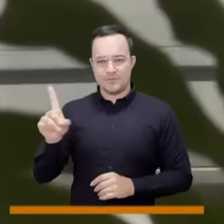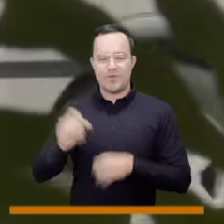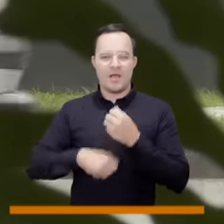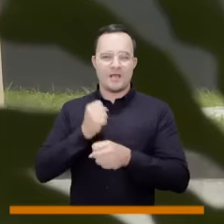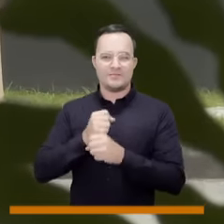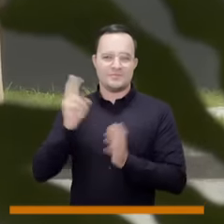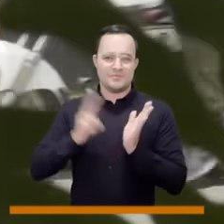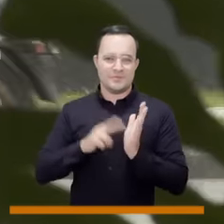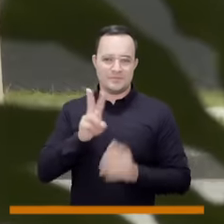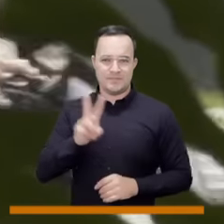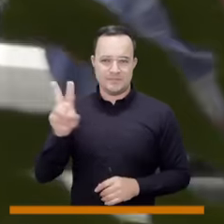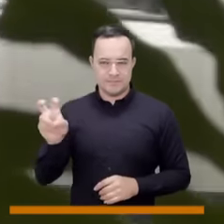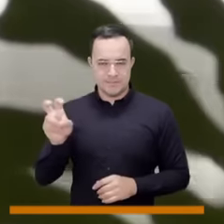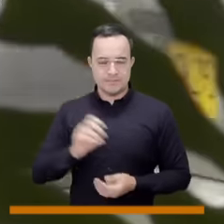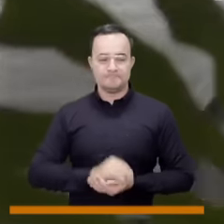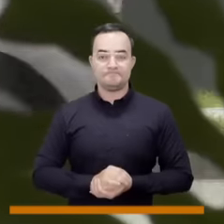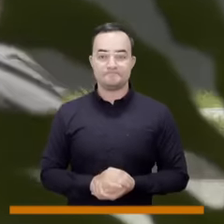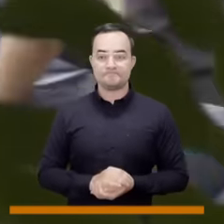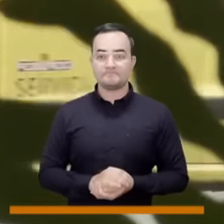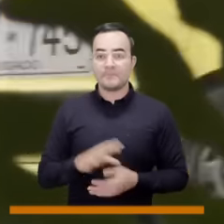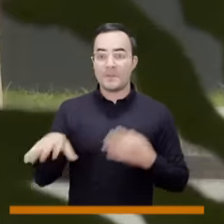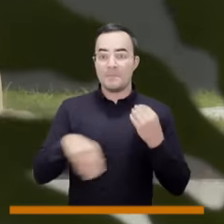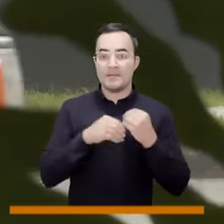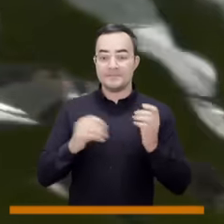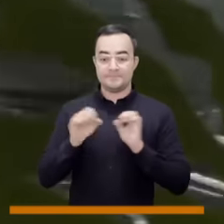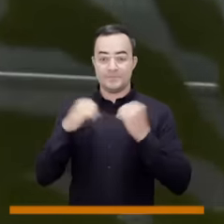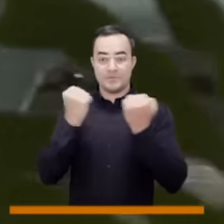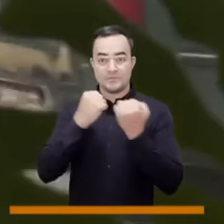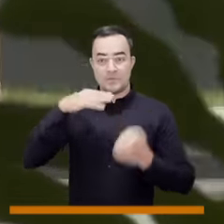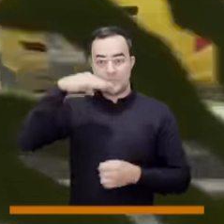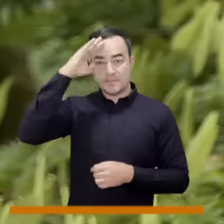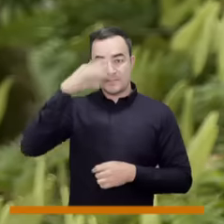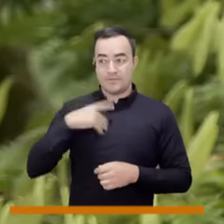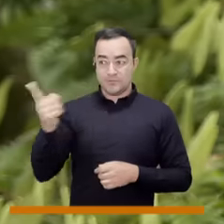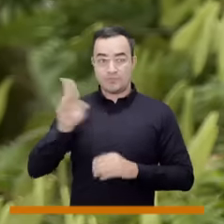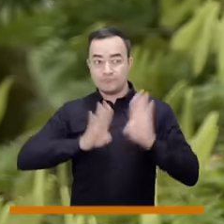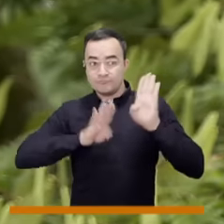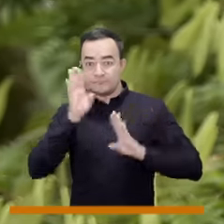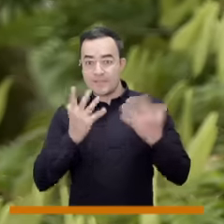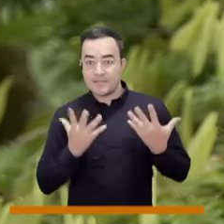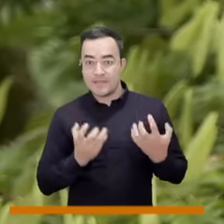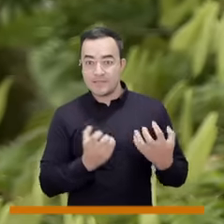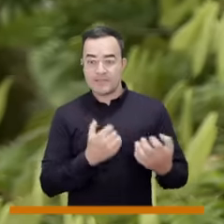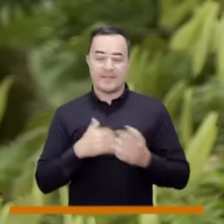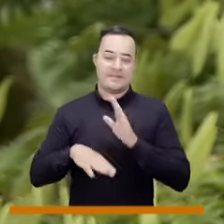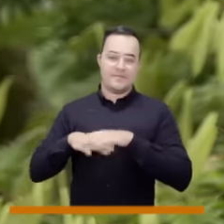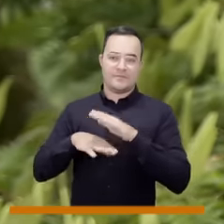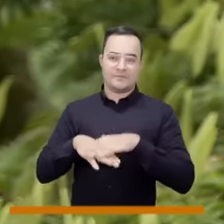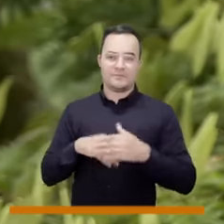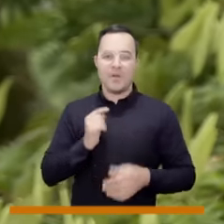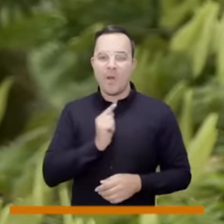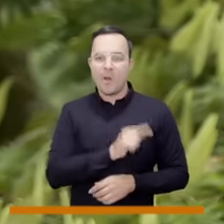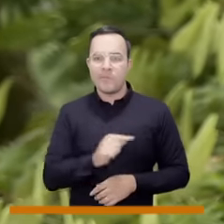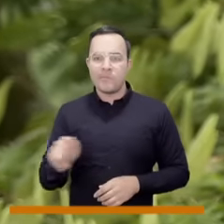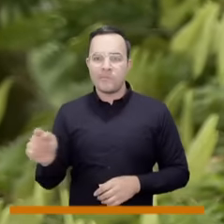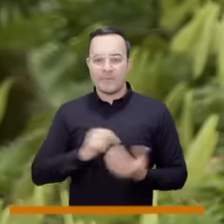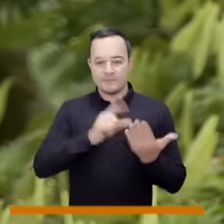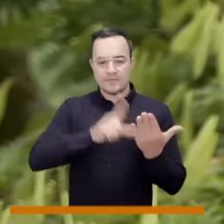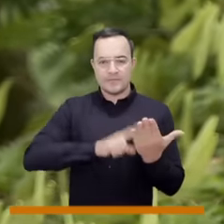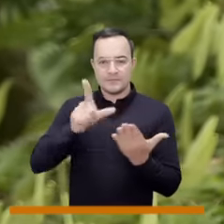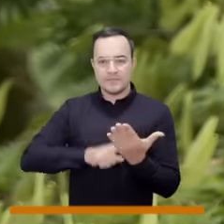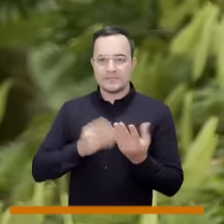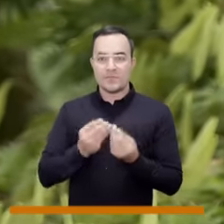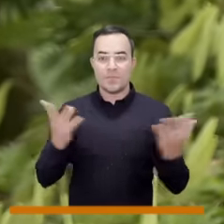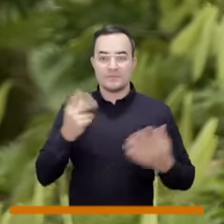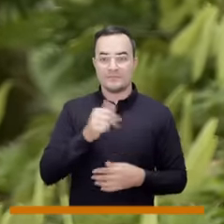hasta el 31 de diciembre del 2027. Y también hay que decir que para el Consejo de Medellín al que usted aspira,